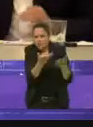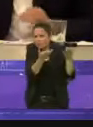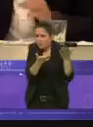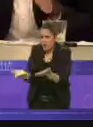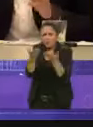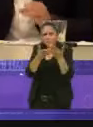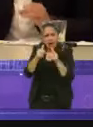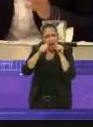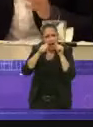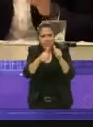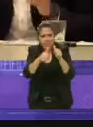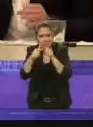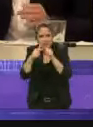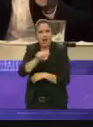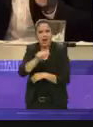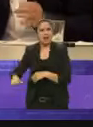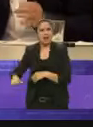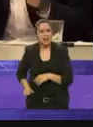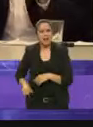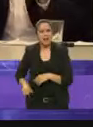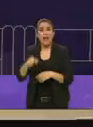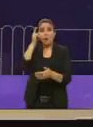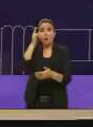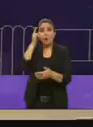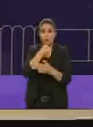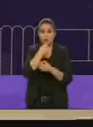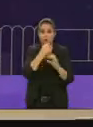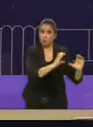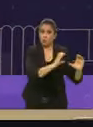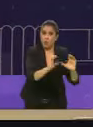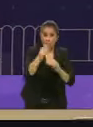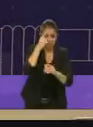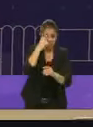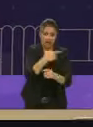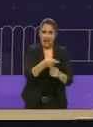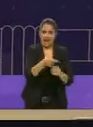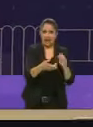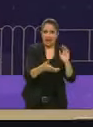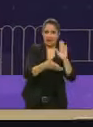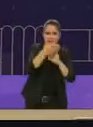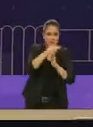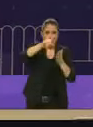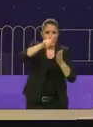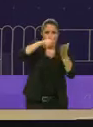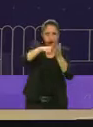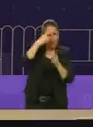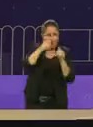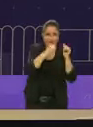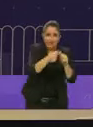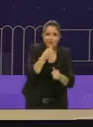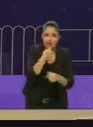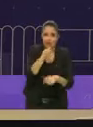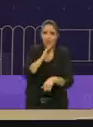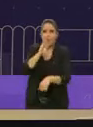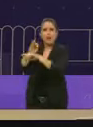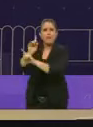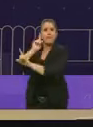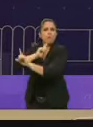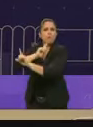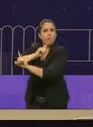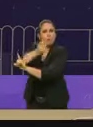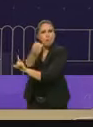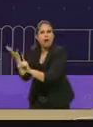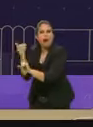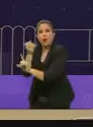Las estancias infantiles no solo benefician a los niños, benefician a las mujeres, porque precisamente a esas